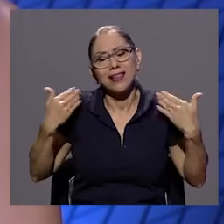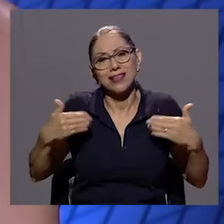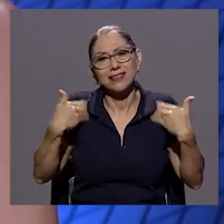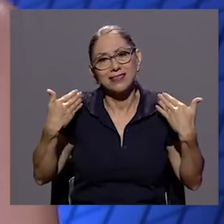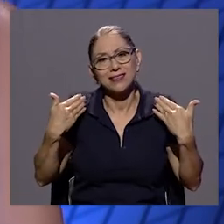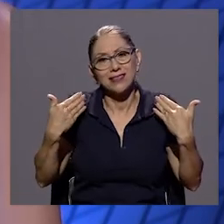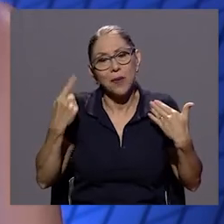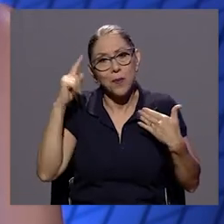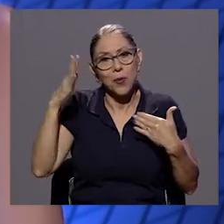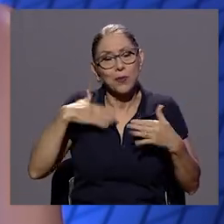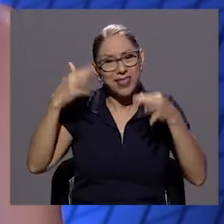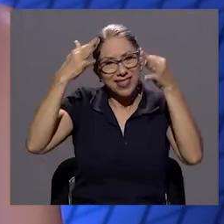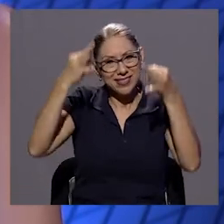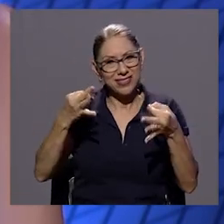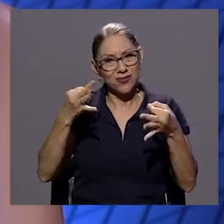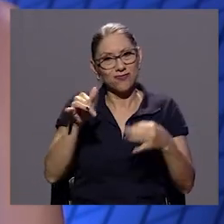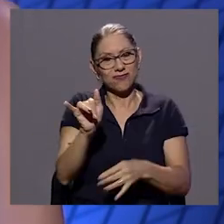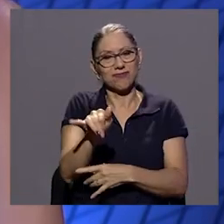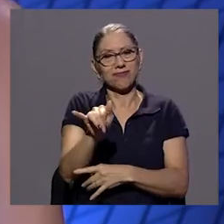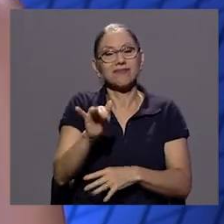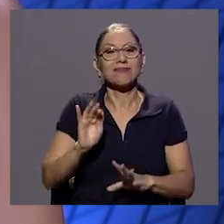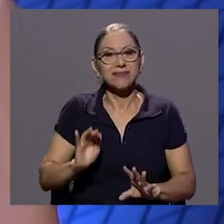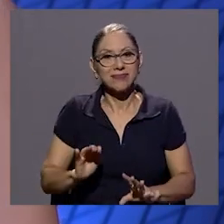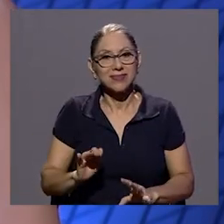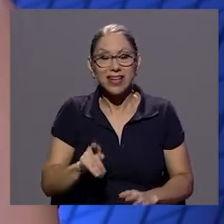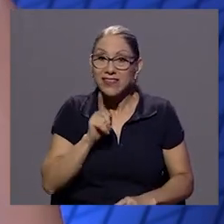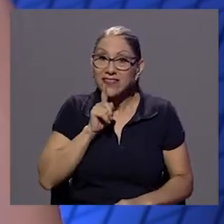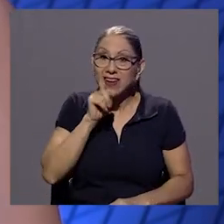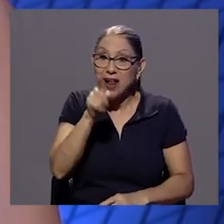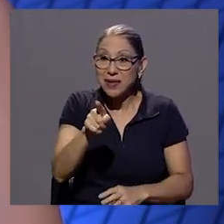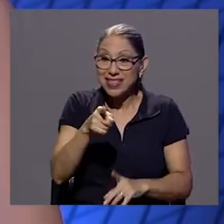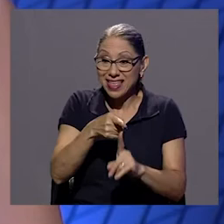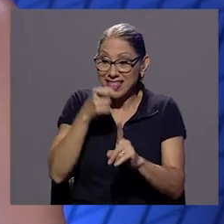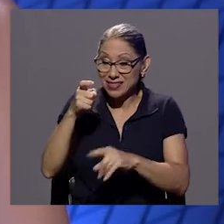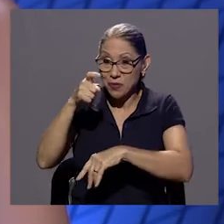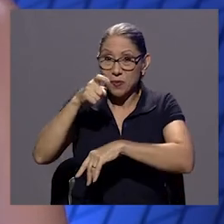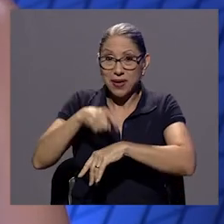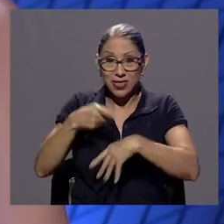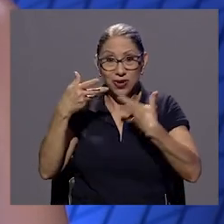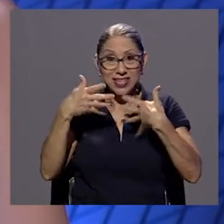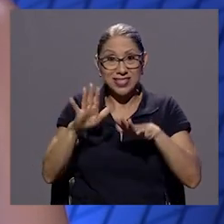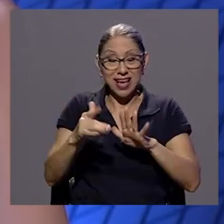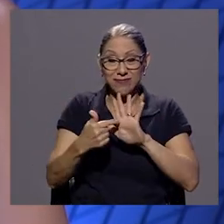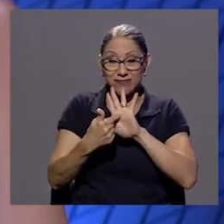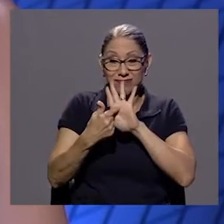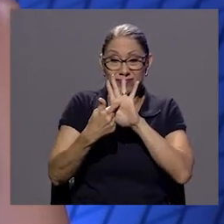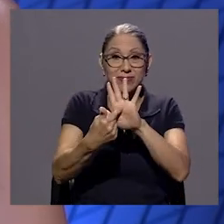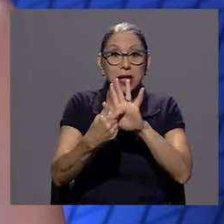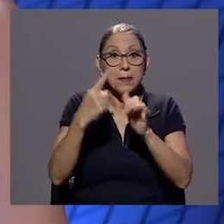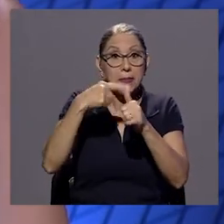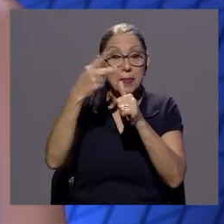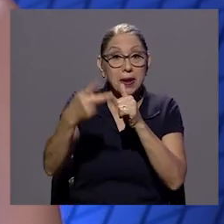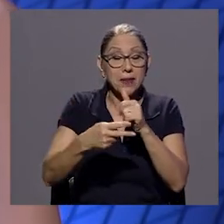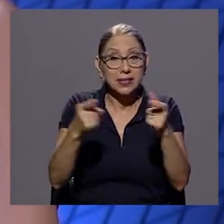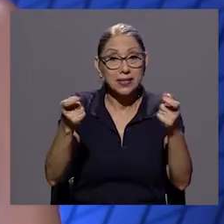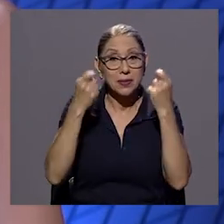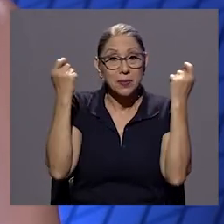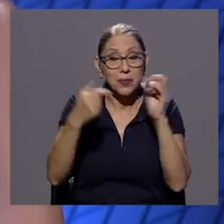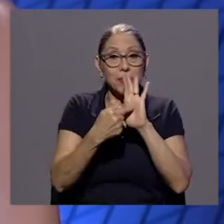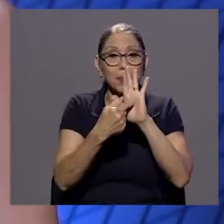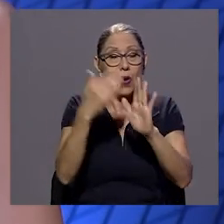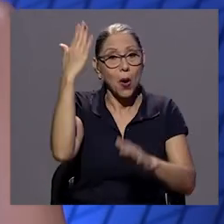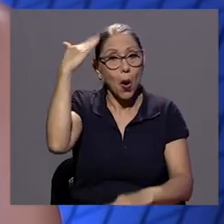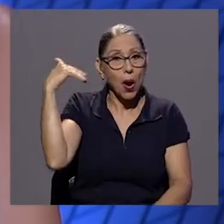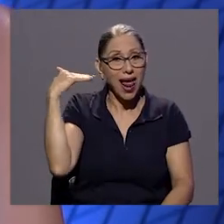haberlo hecho así como que realmente desde que salió la película y bueno se estrenó en este festival en Holanda en el ITFA que es un